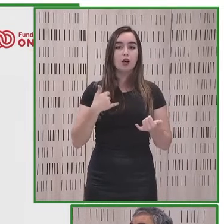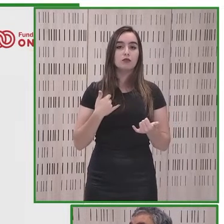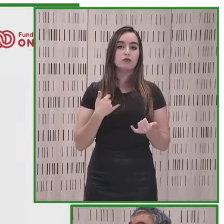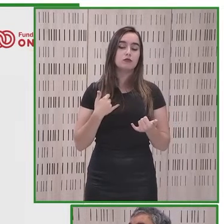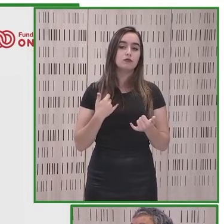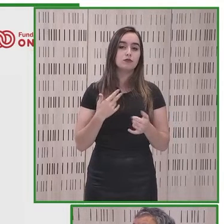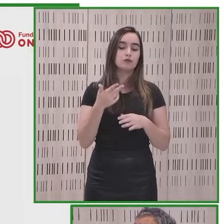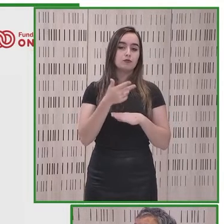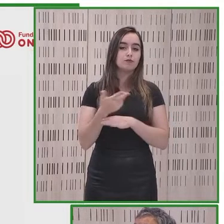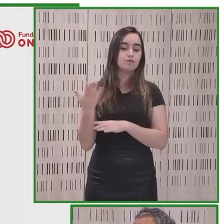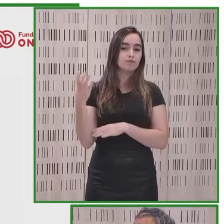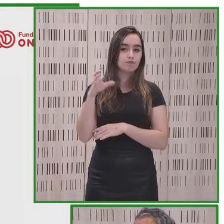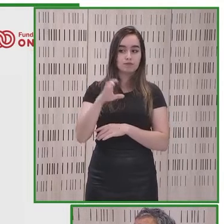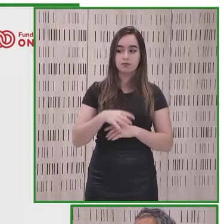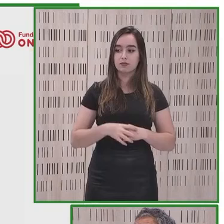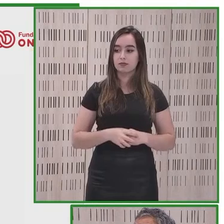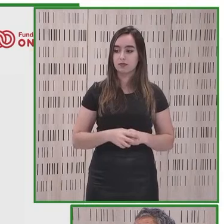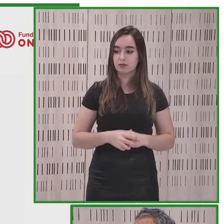para que